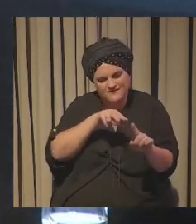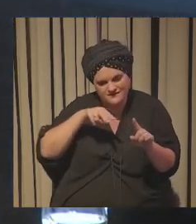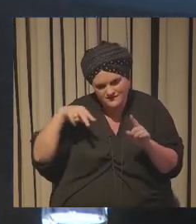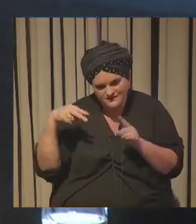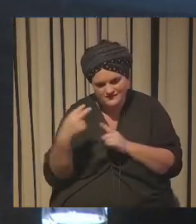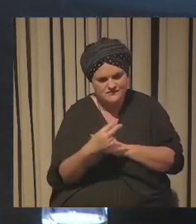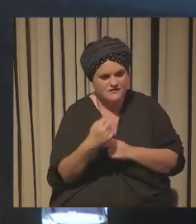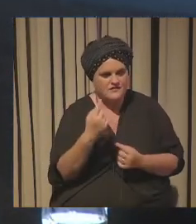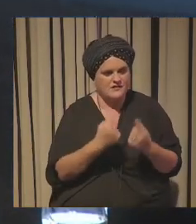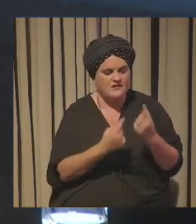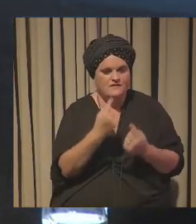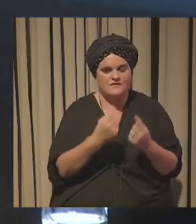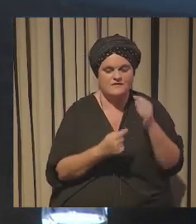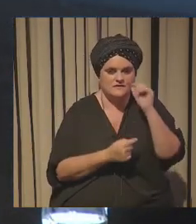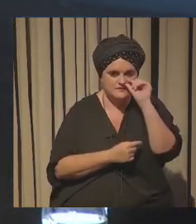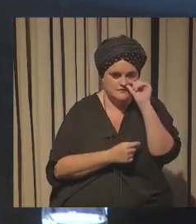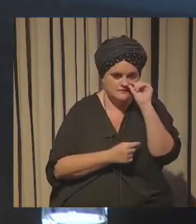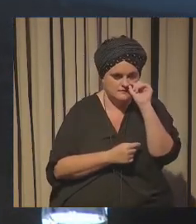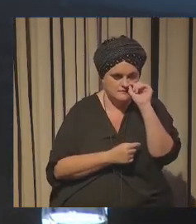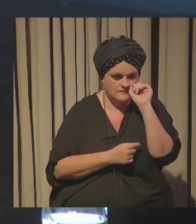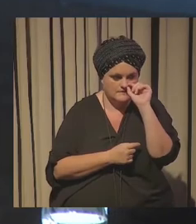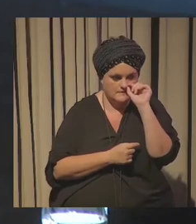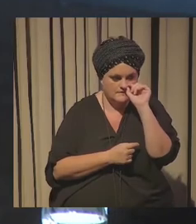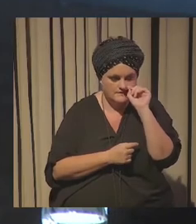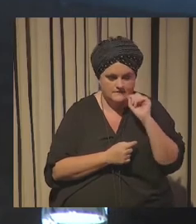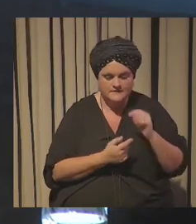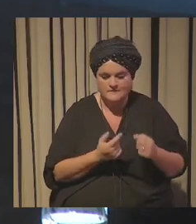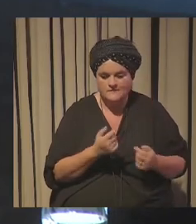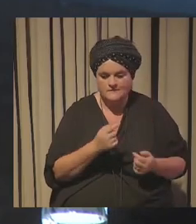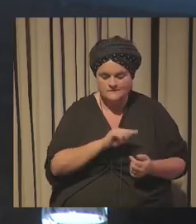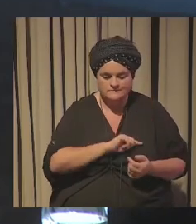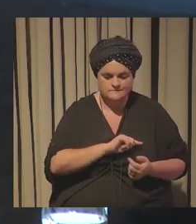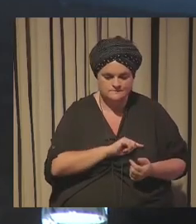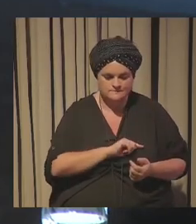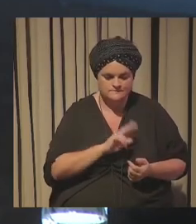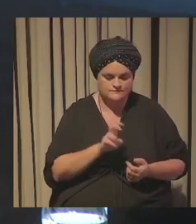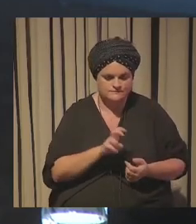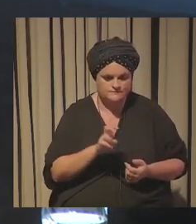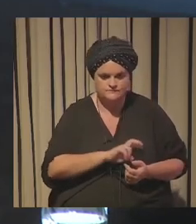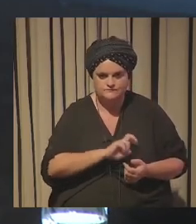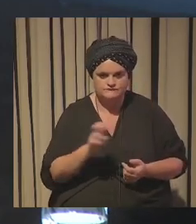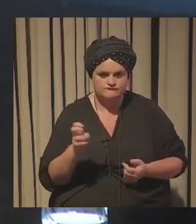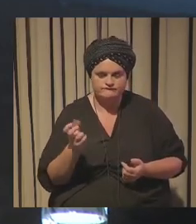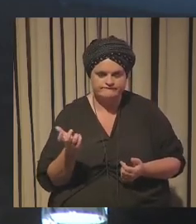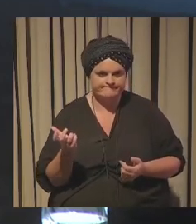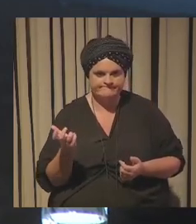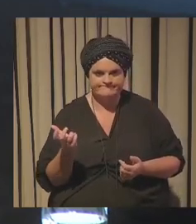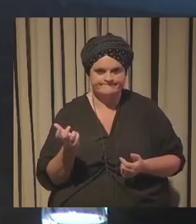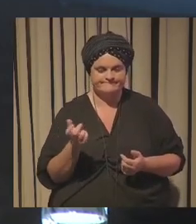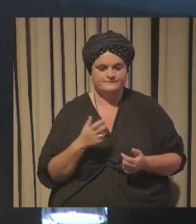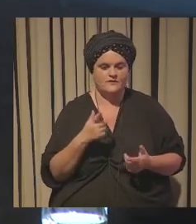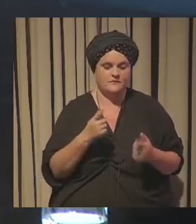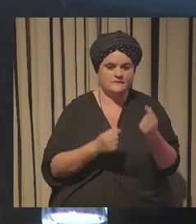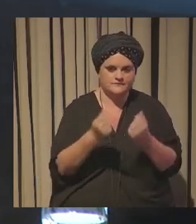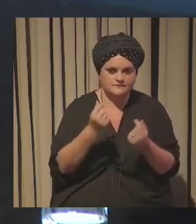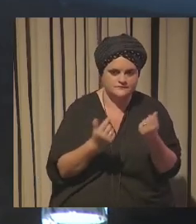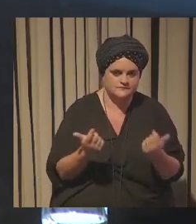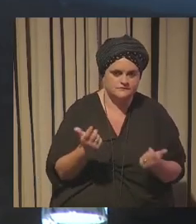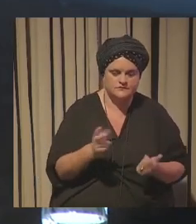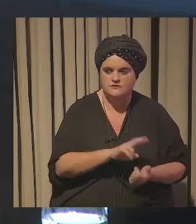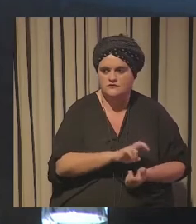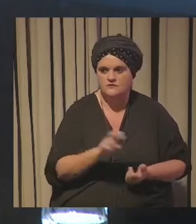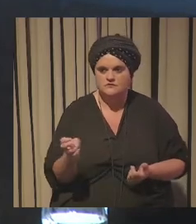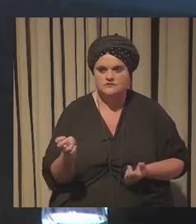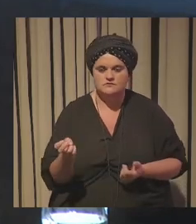vista a veces tiene sentido montarte en el carro de una tendencia otras veces no puede ser por presupuesto puede ser